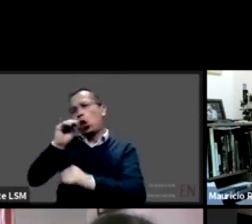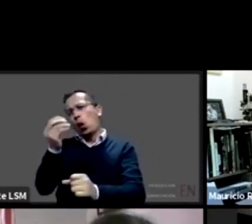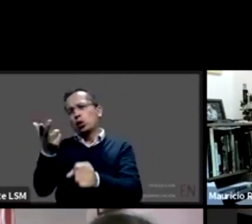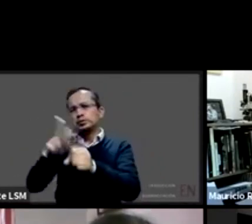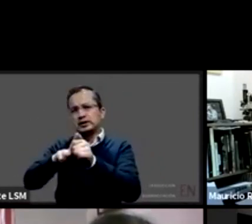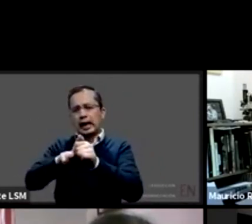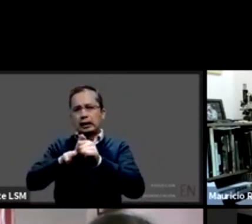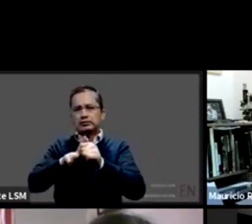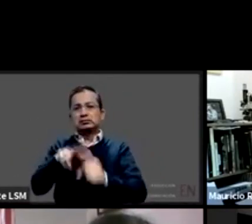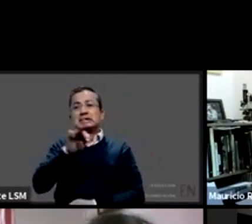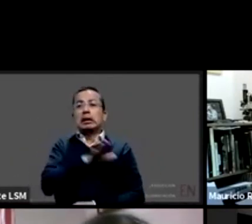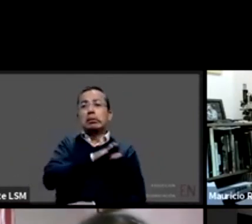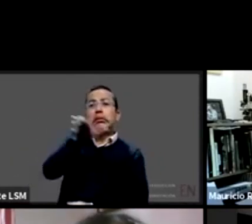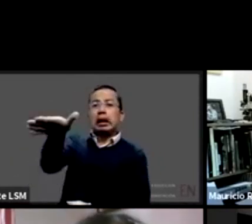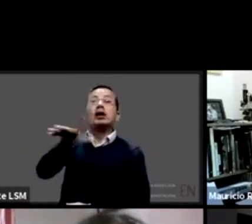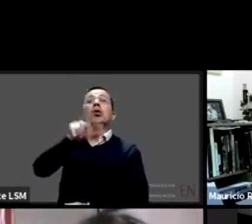problema que ya tenían?